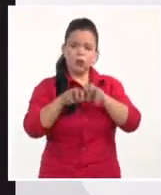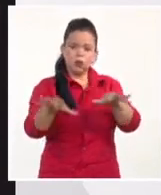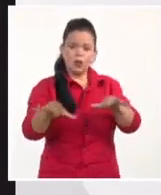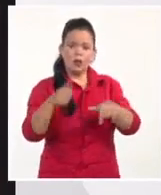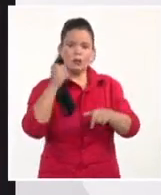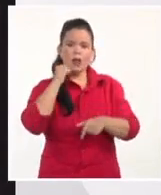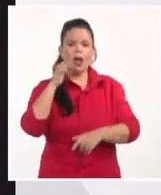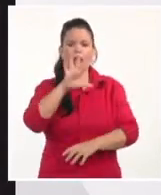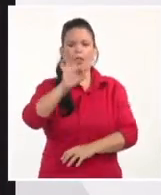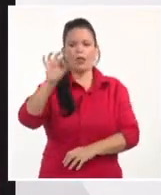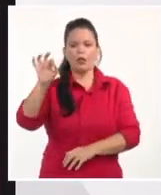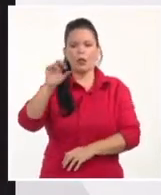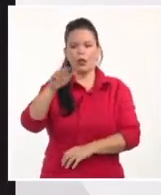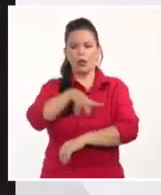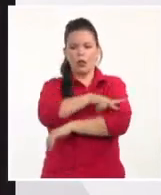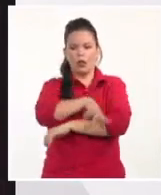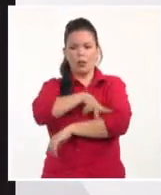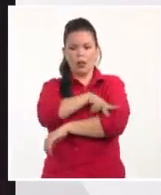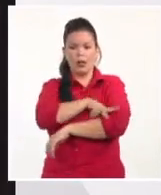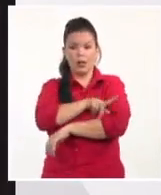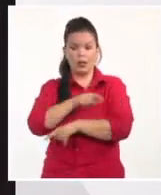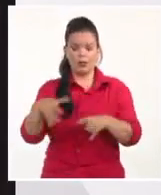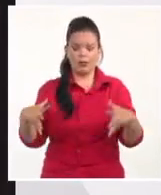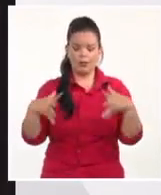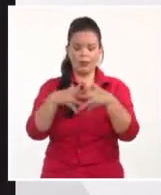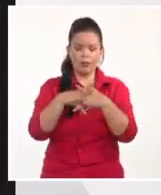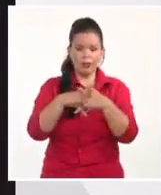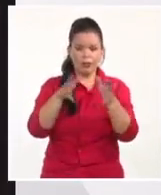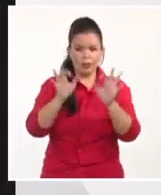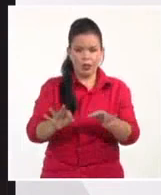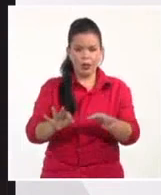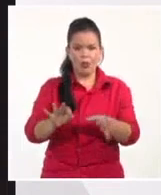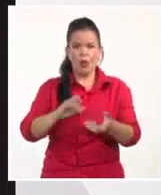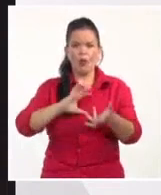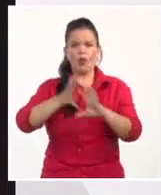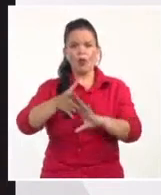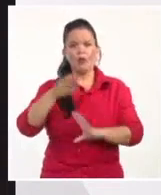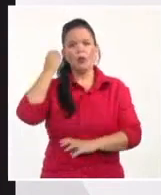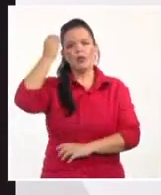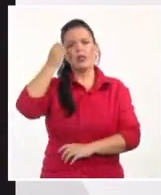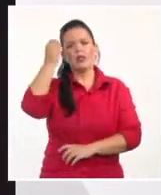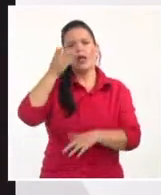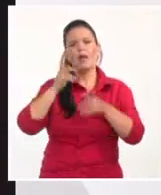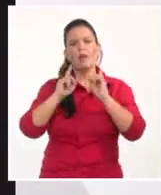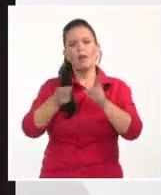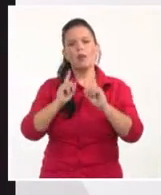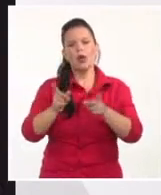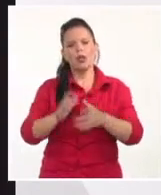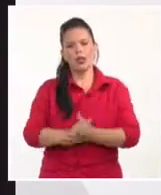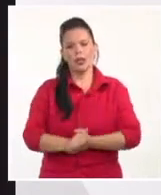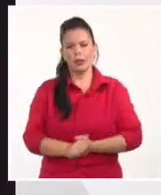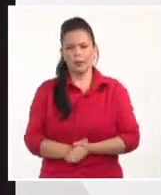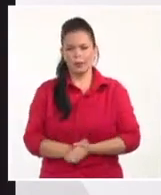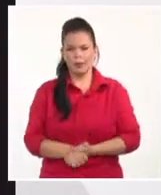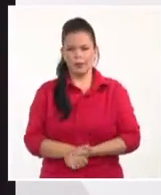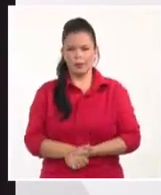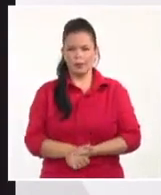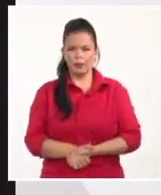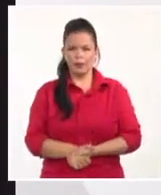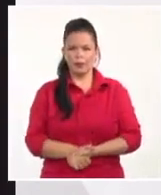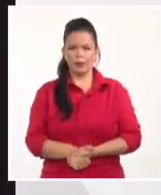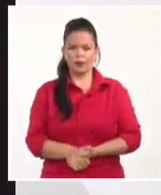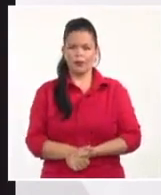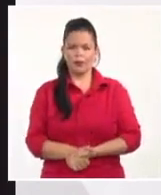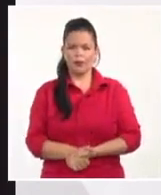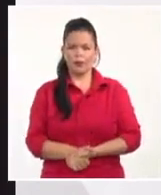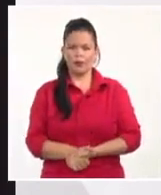un poco los mismos principios que Milton Friedman, ¿no?, digamos que fue uno de los gurús de la operación Condor en los años